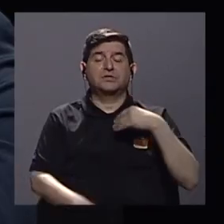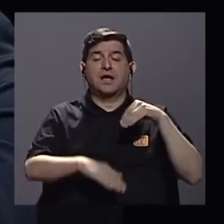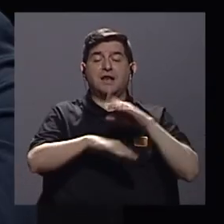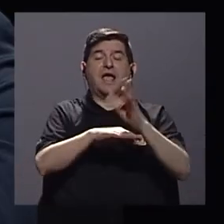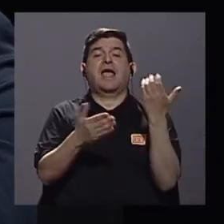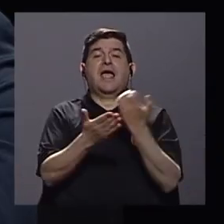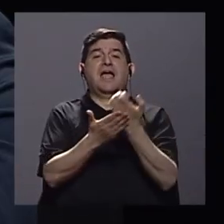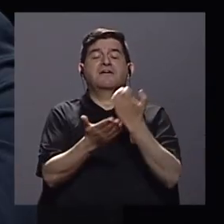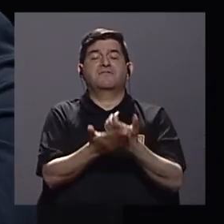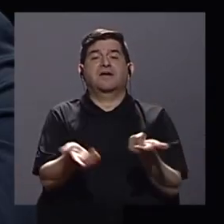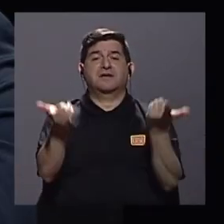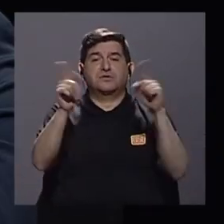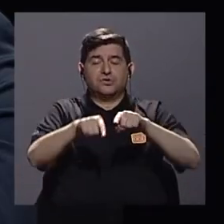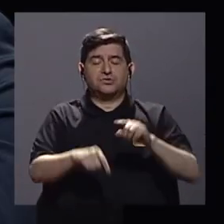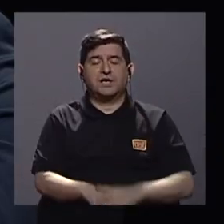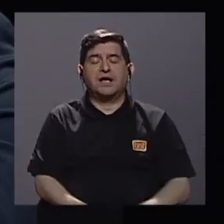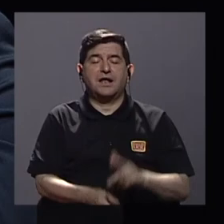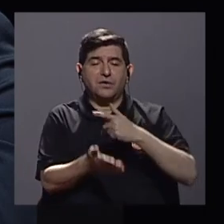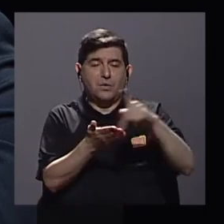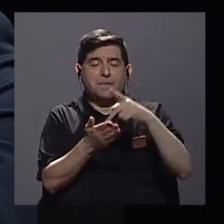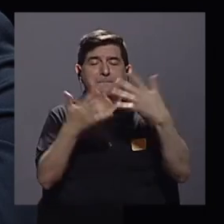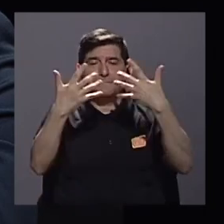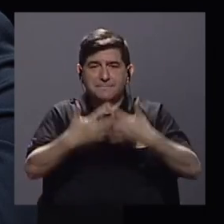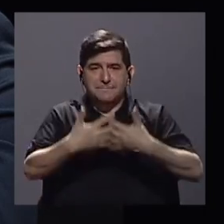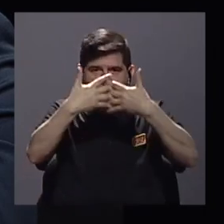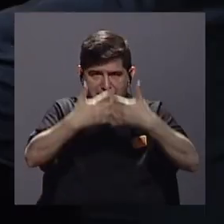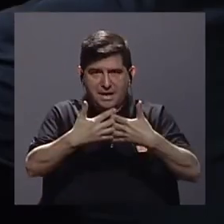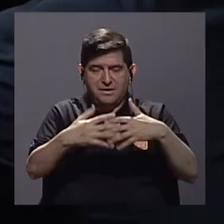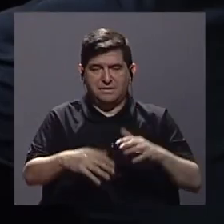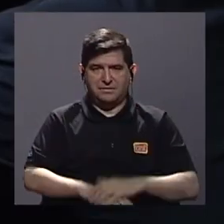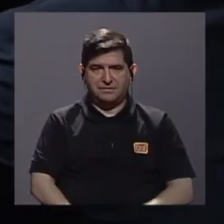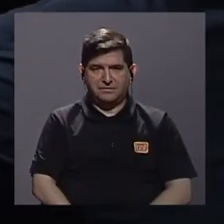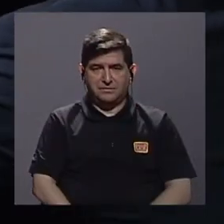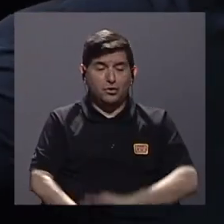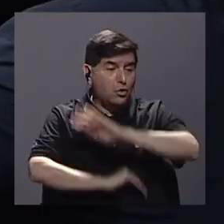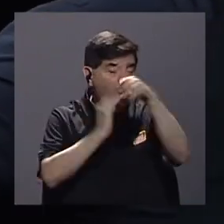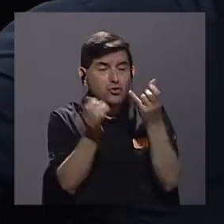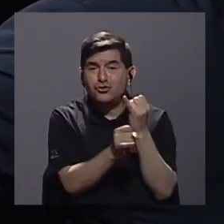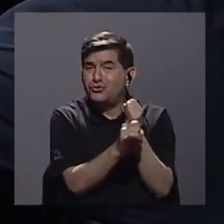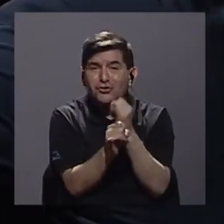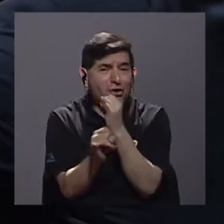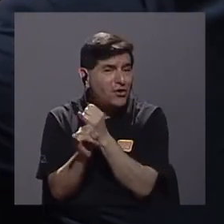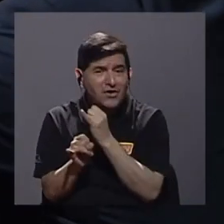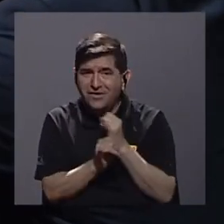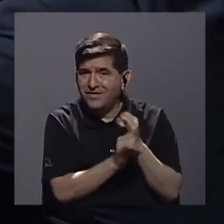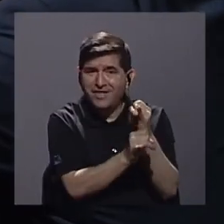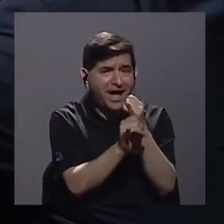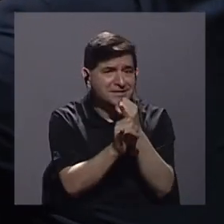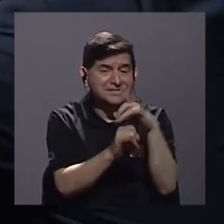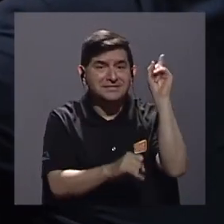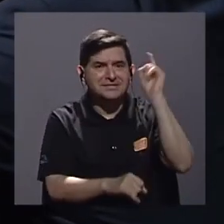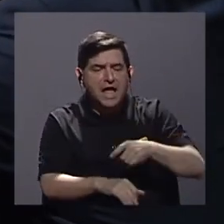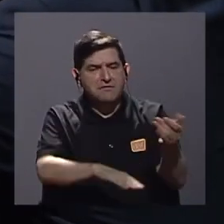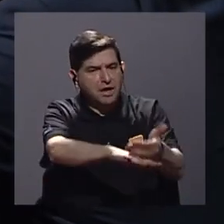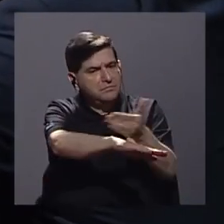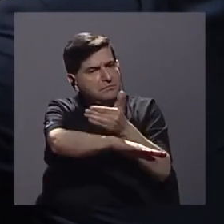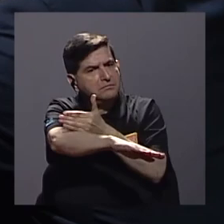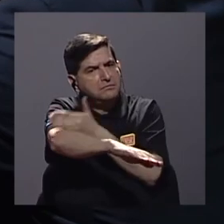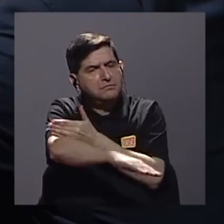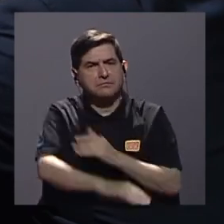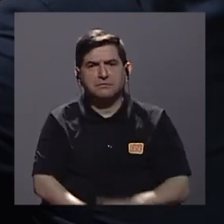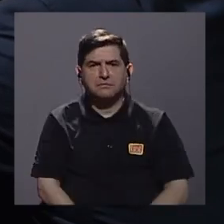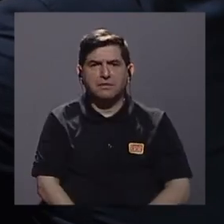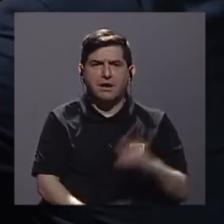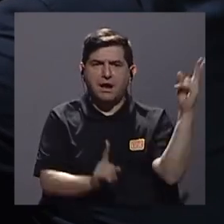económicos por ejemplo en el caso de las tarifas de las empresas y cosas de esas ¿verdad? entonces todas las instituciones deberían avanzar hacia